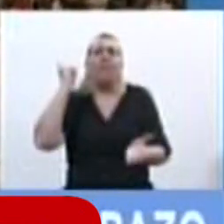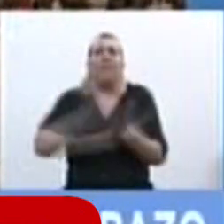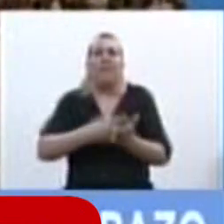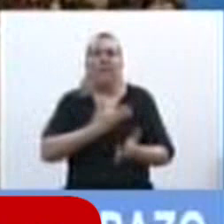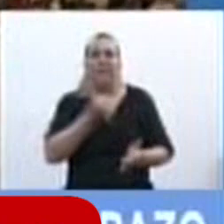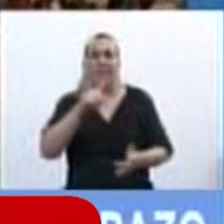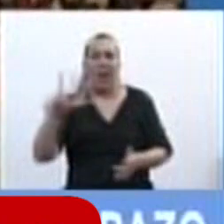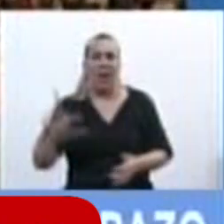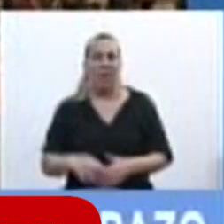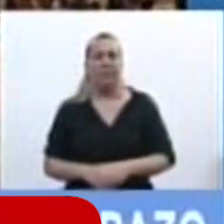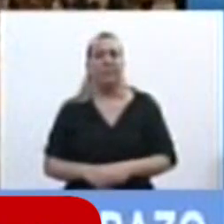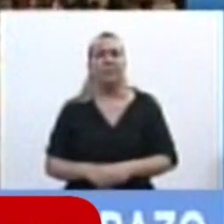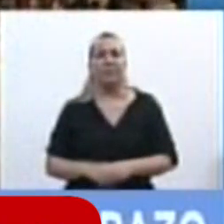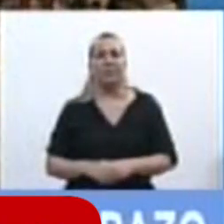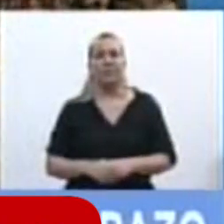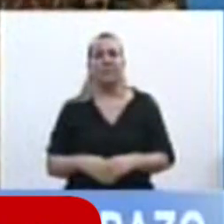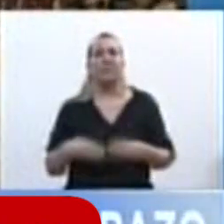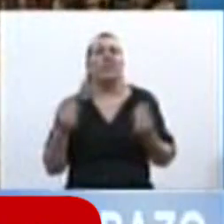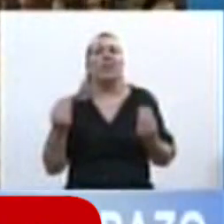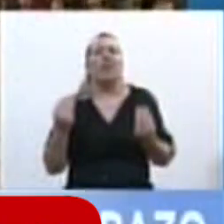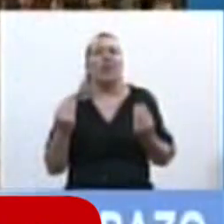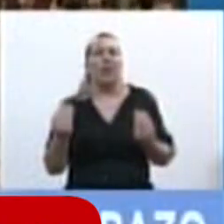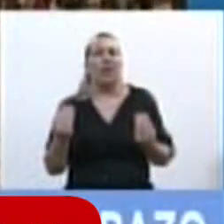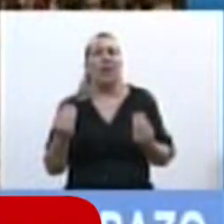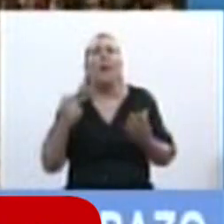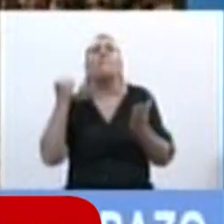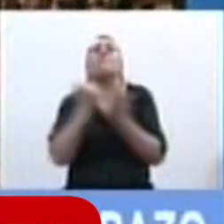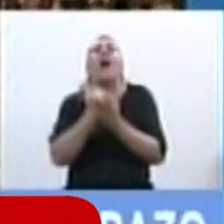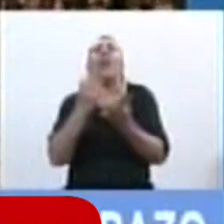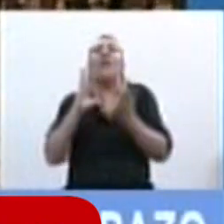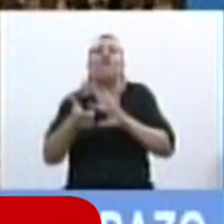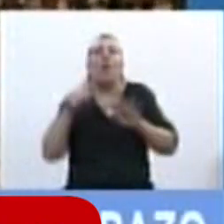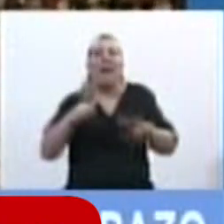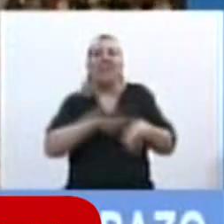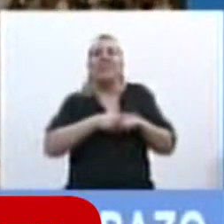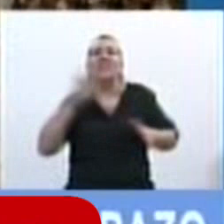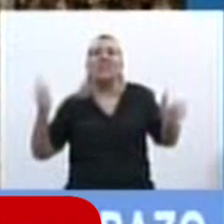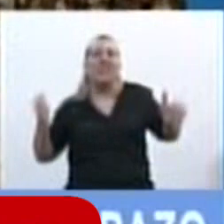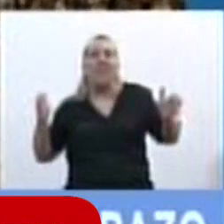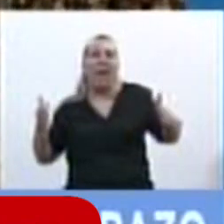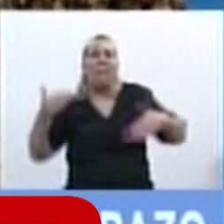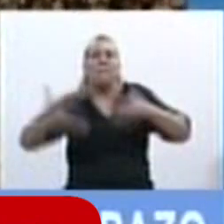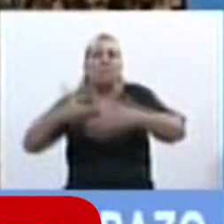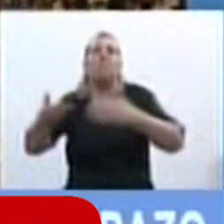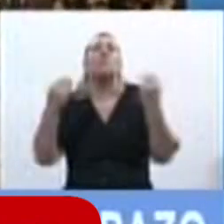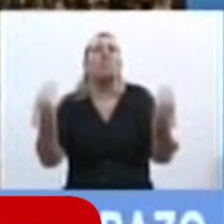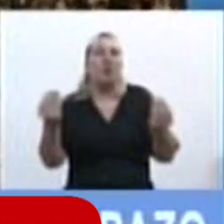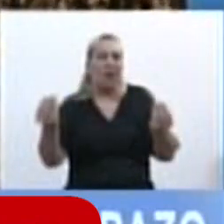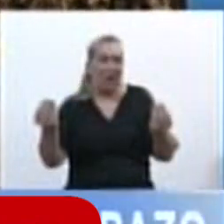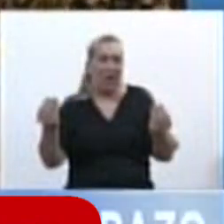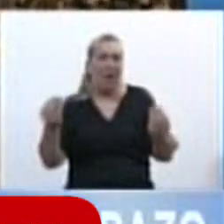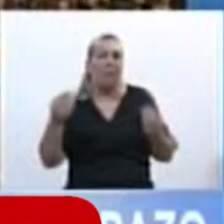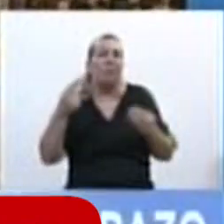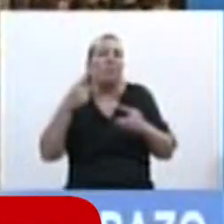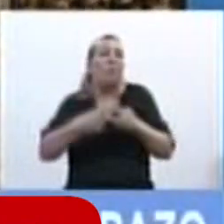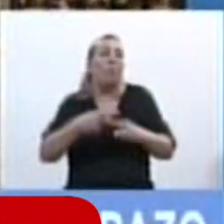alguna manera cierra todo este proceso. ¿Qué marca también la cronología? Que con respecto a los derechos de la mujer y